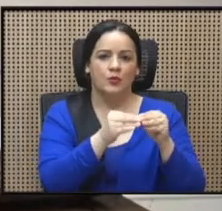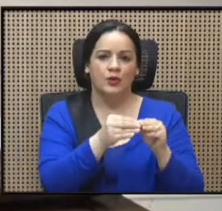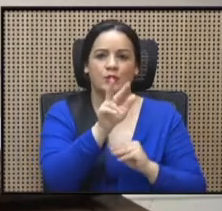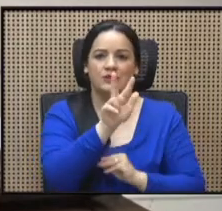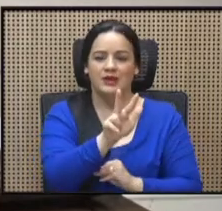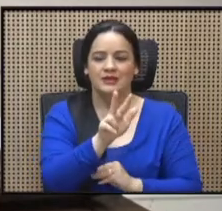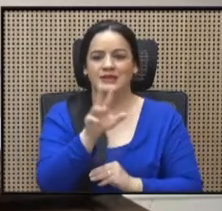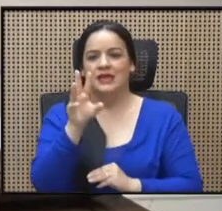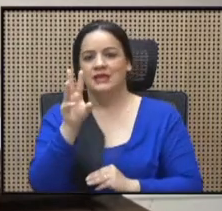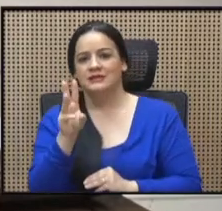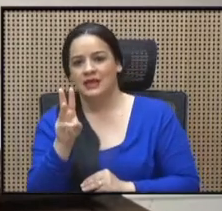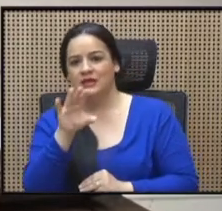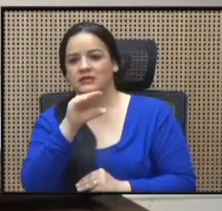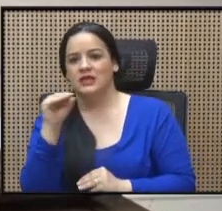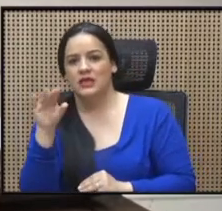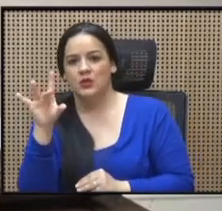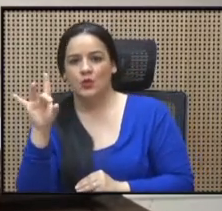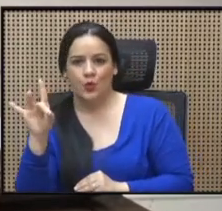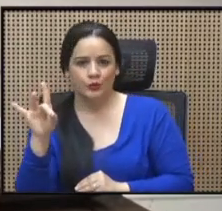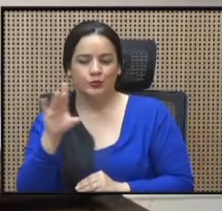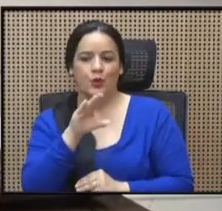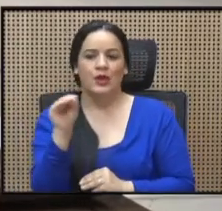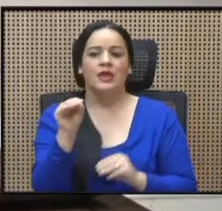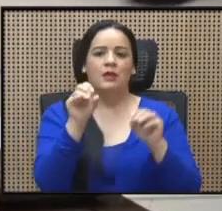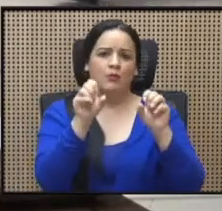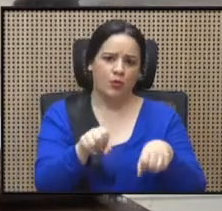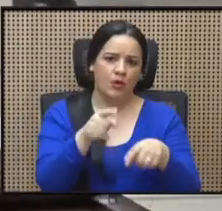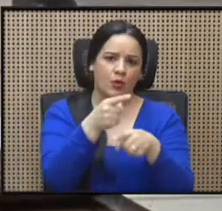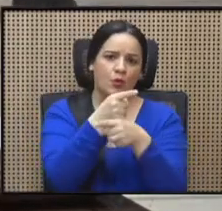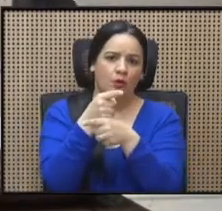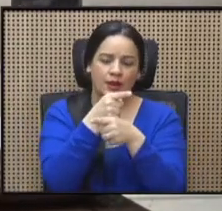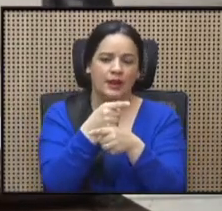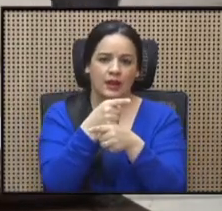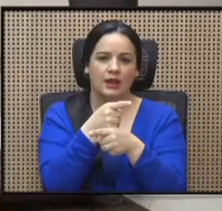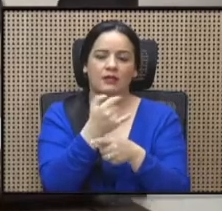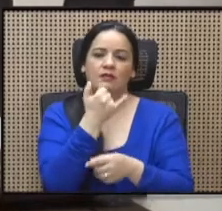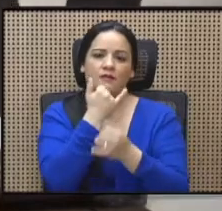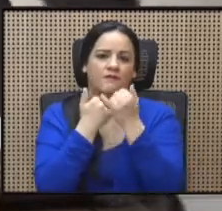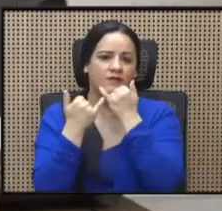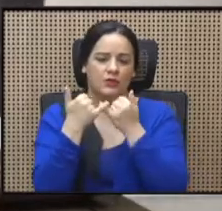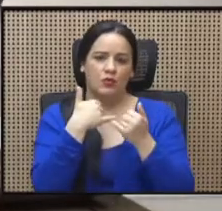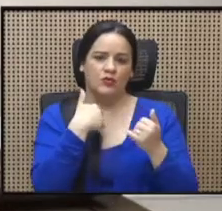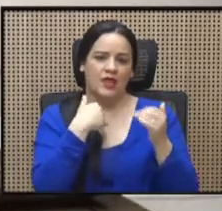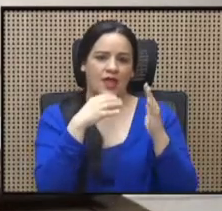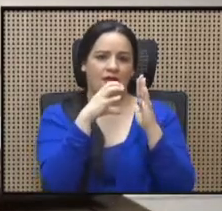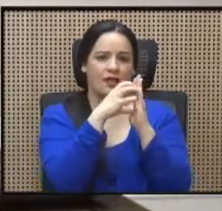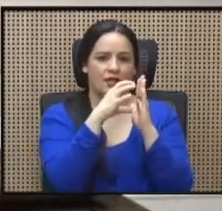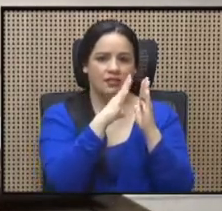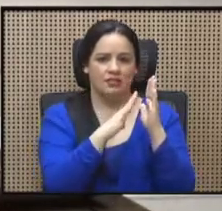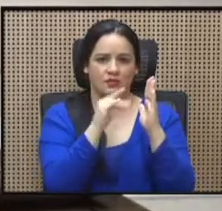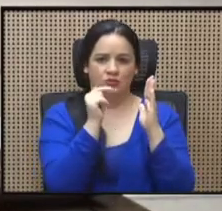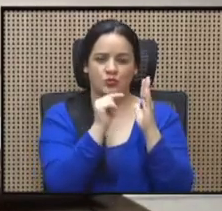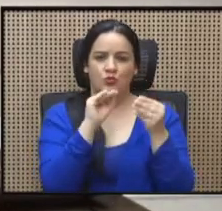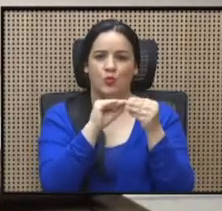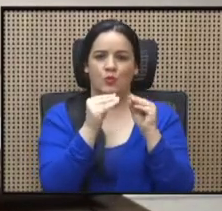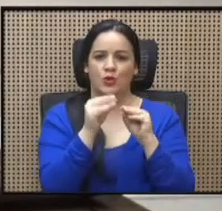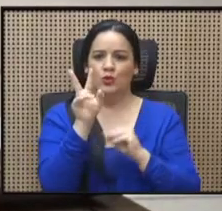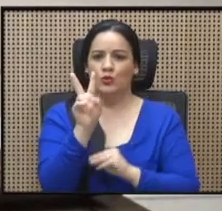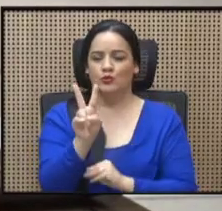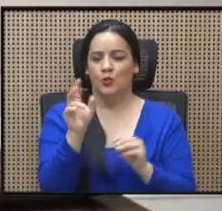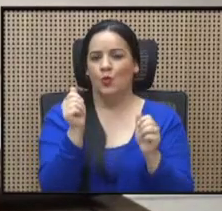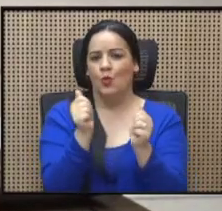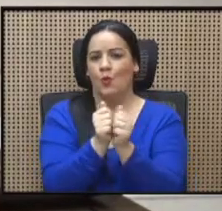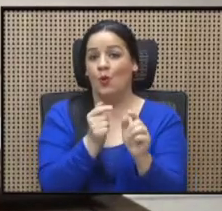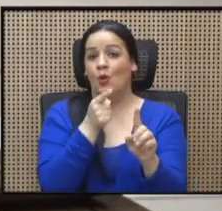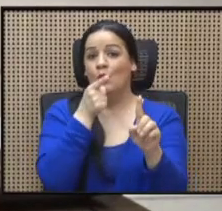podrían corregir los defectos que tiene el texto número dos. Así que yo, con el objetivo de que este proyecto camine, les